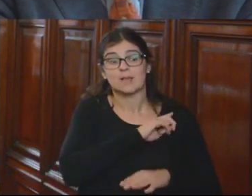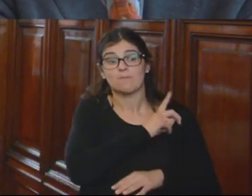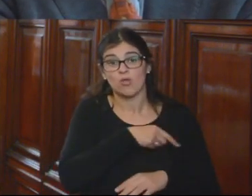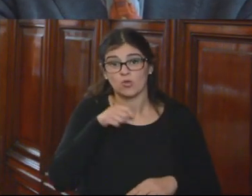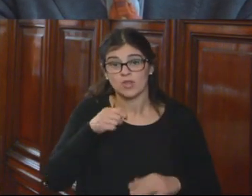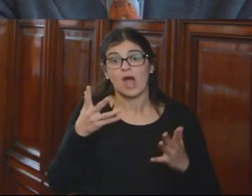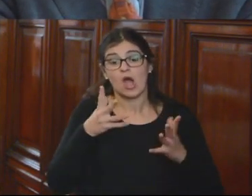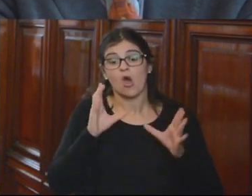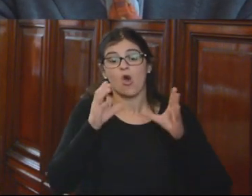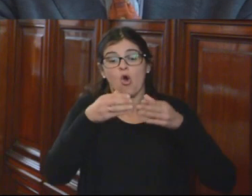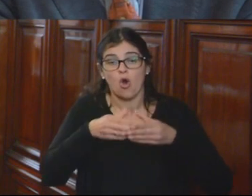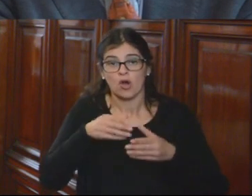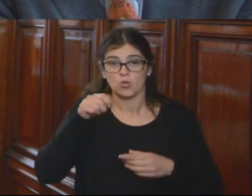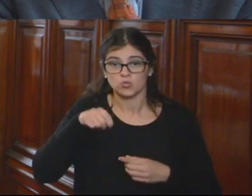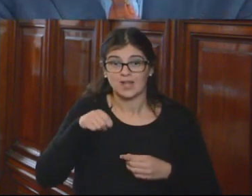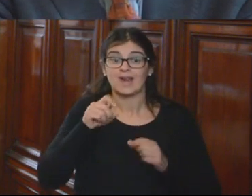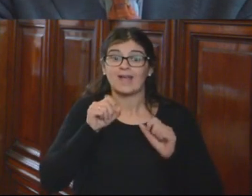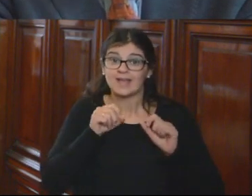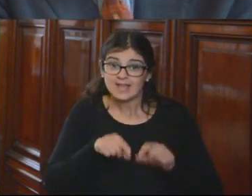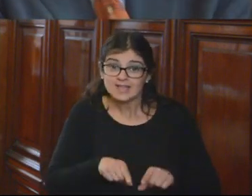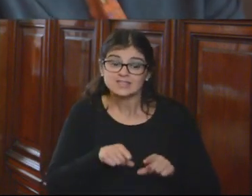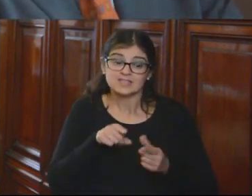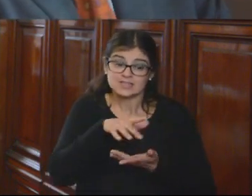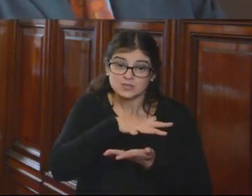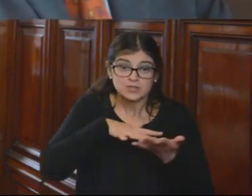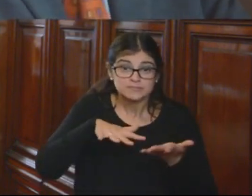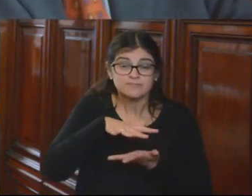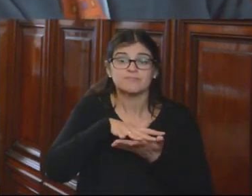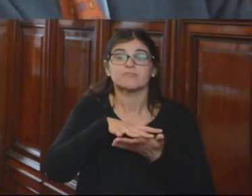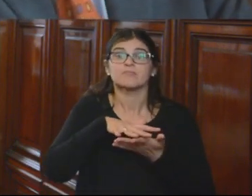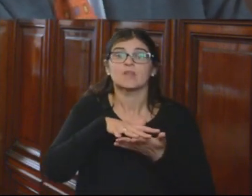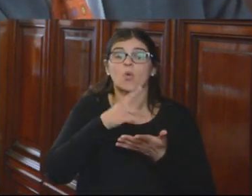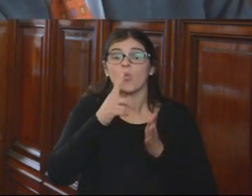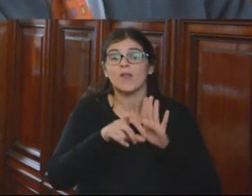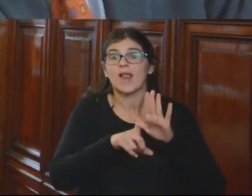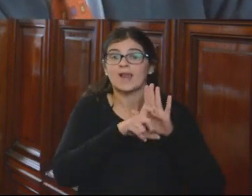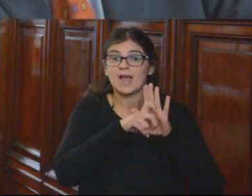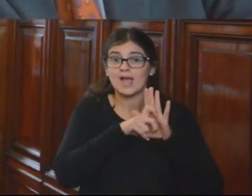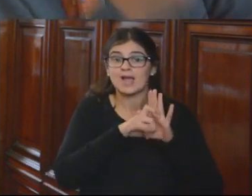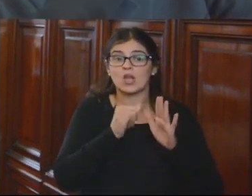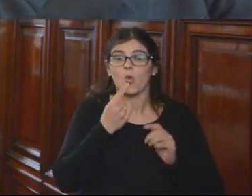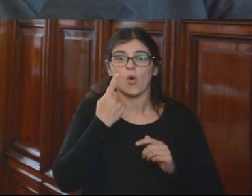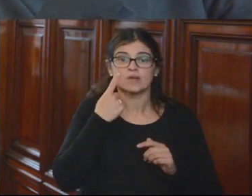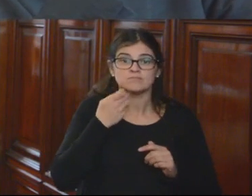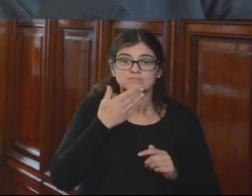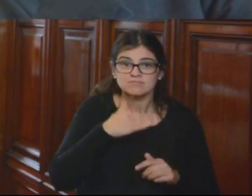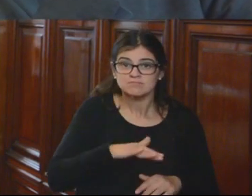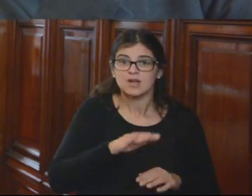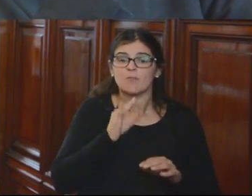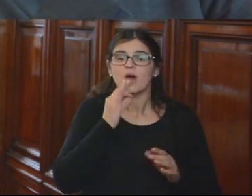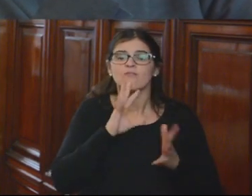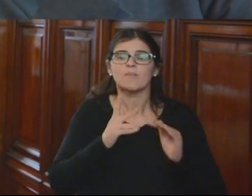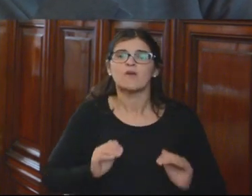al órgano judicial. Eso, ese aspecto, mediante una ley, lo han interpretado en el sentido de los